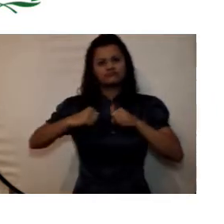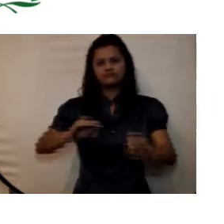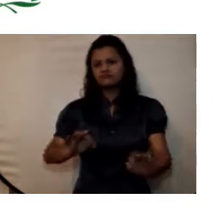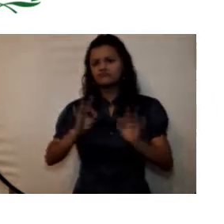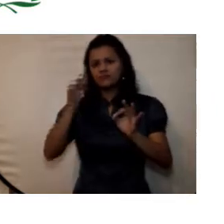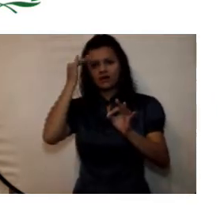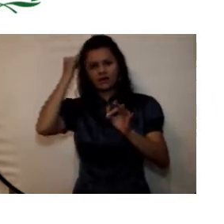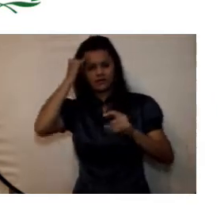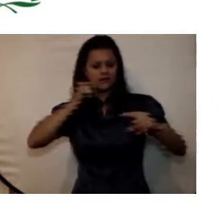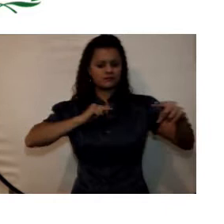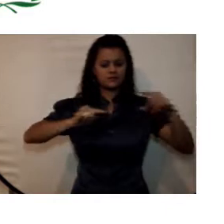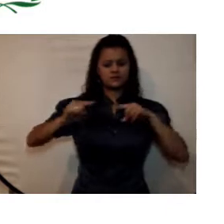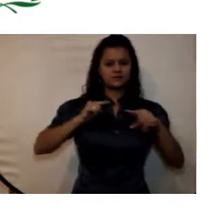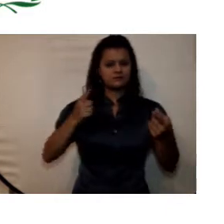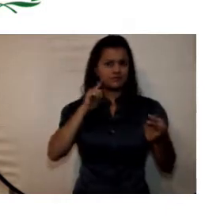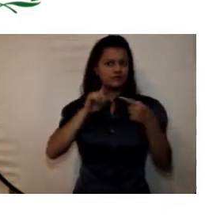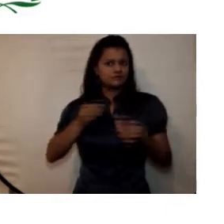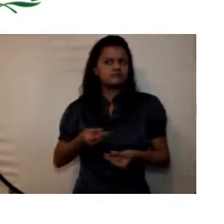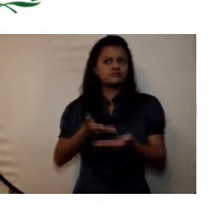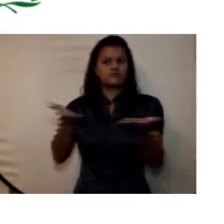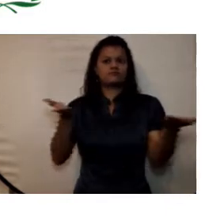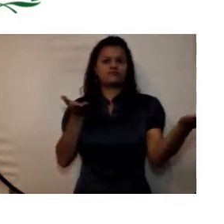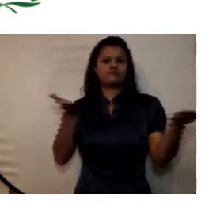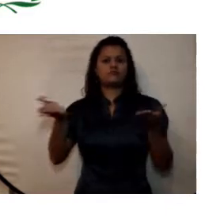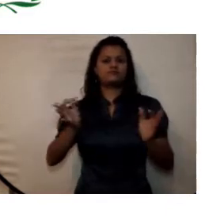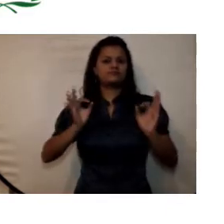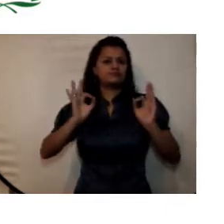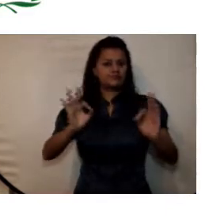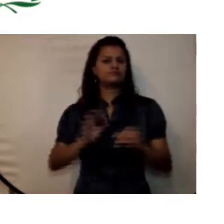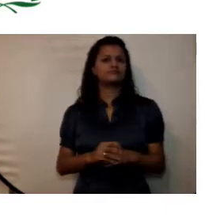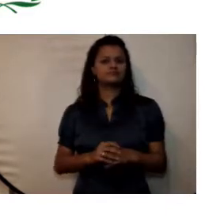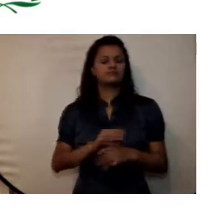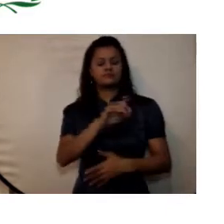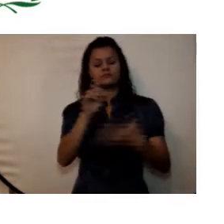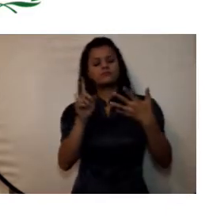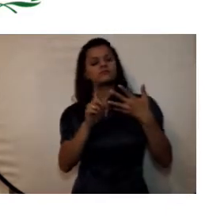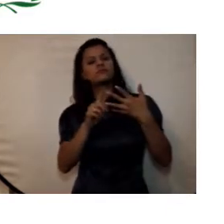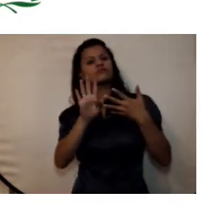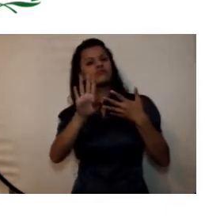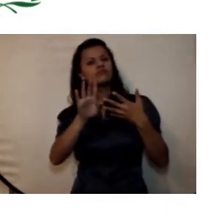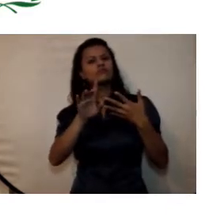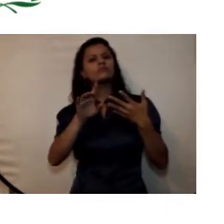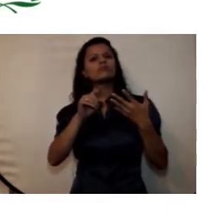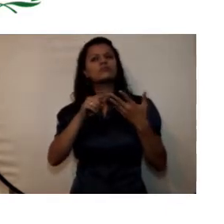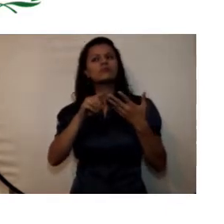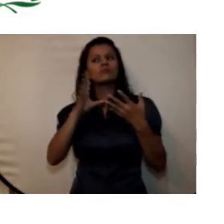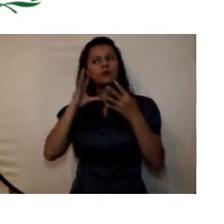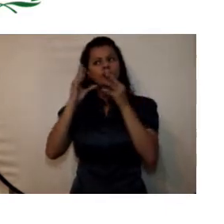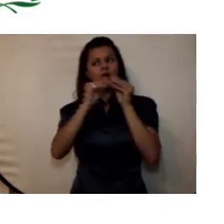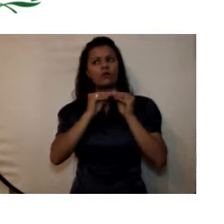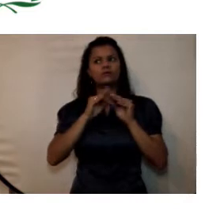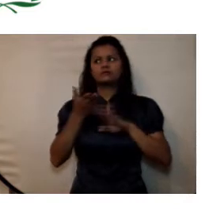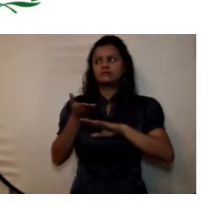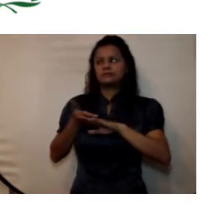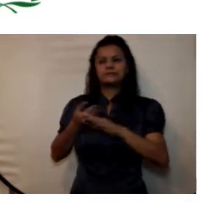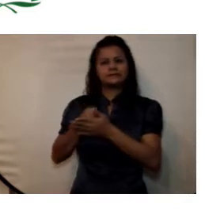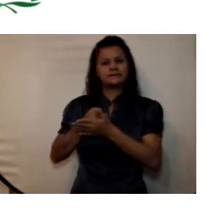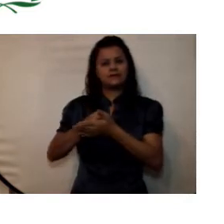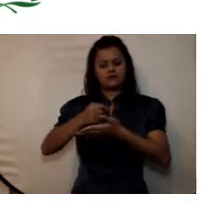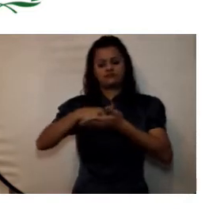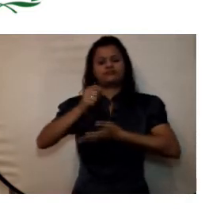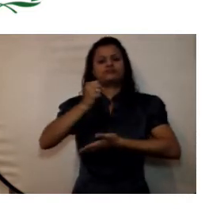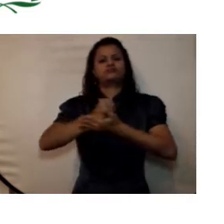administrativa para ofrecer nuestros servicios de calidad en el objetivo tres está la consolidación de la acreditación de calidad en el cuatro